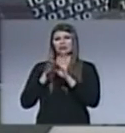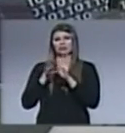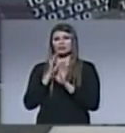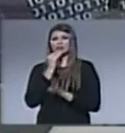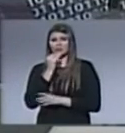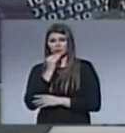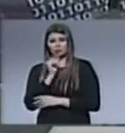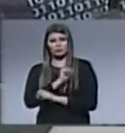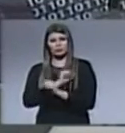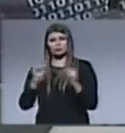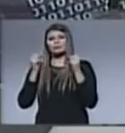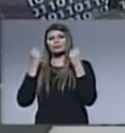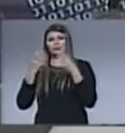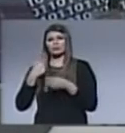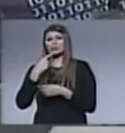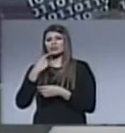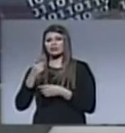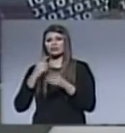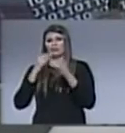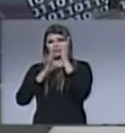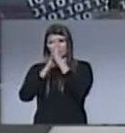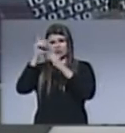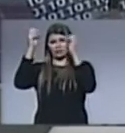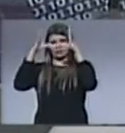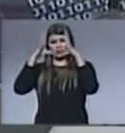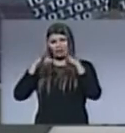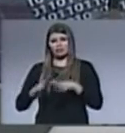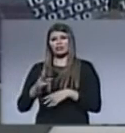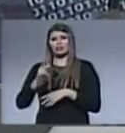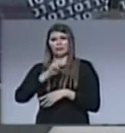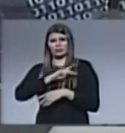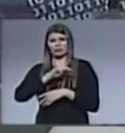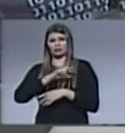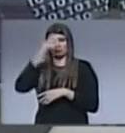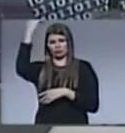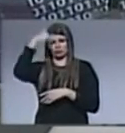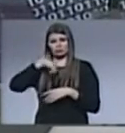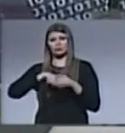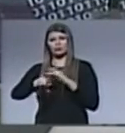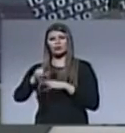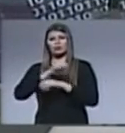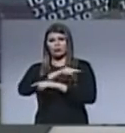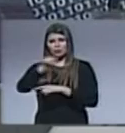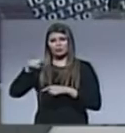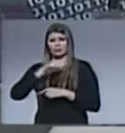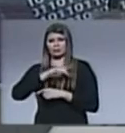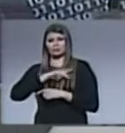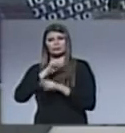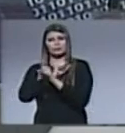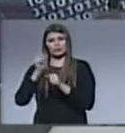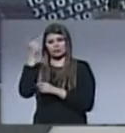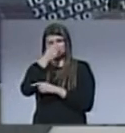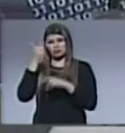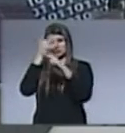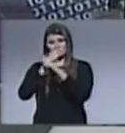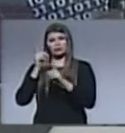de Jesús. No puede decir que las bendiciones espirituales solamente vienen a través de Él. No puede pretender que el Espíritu